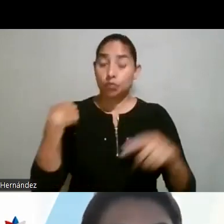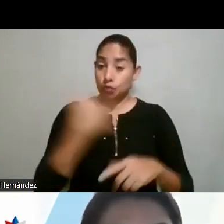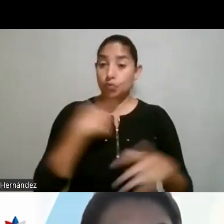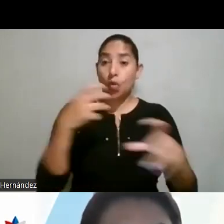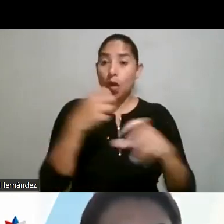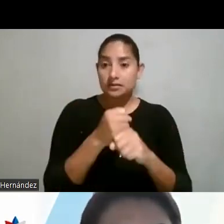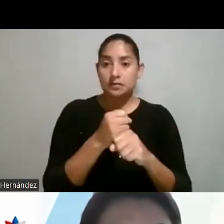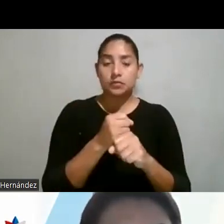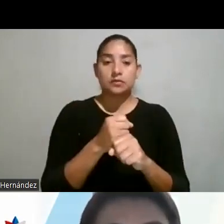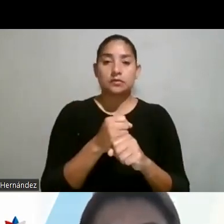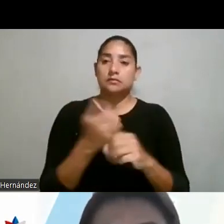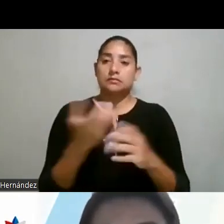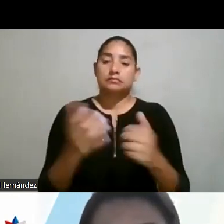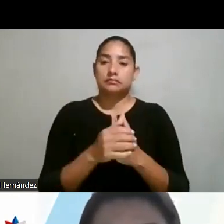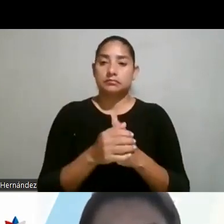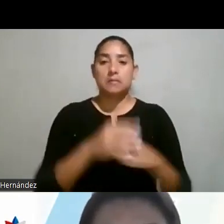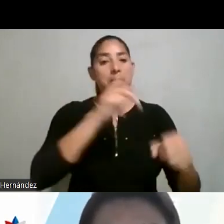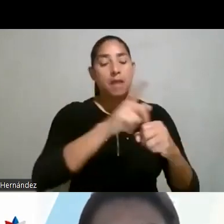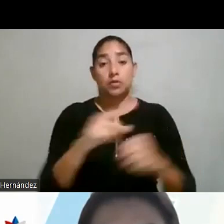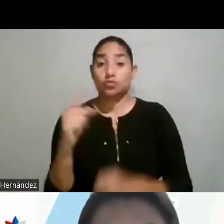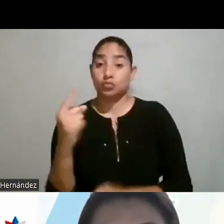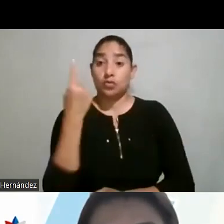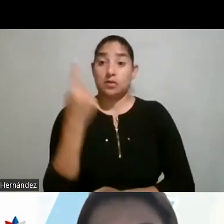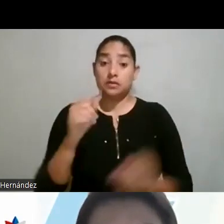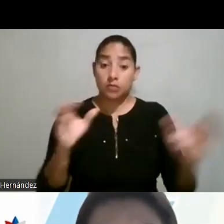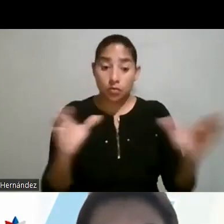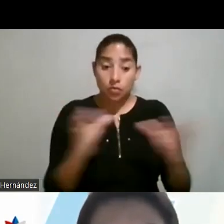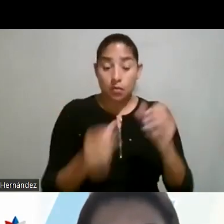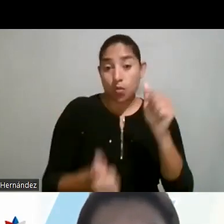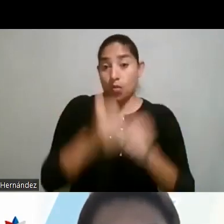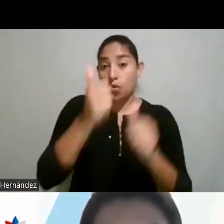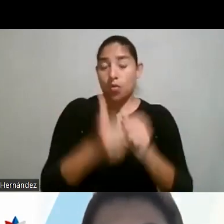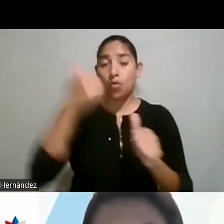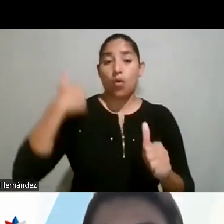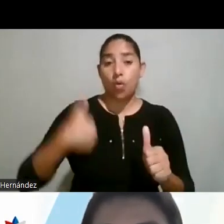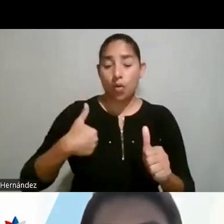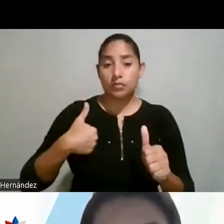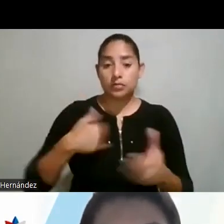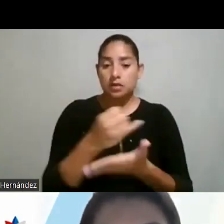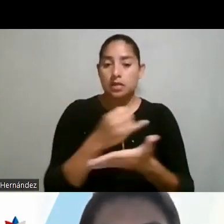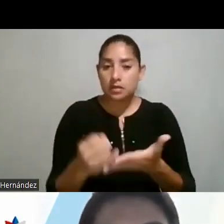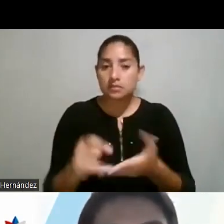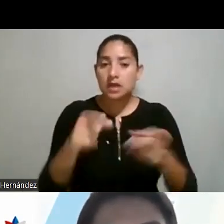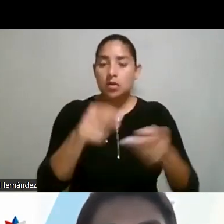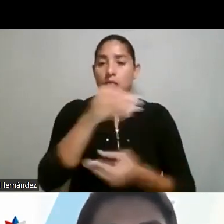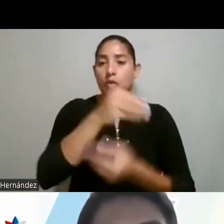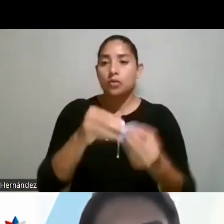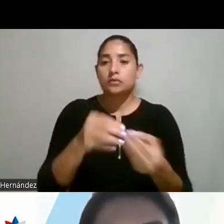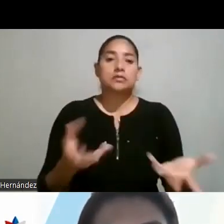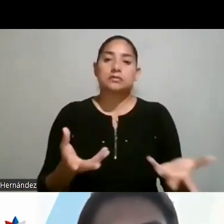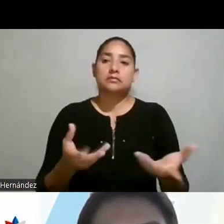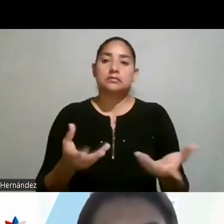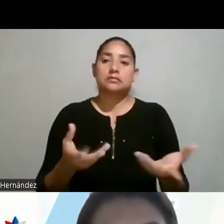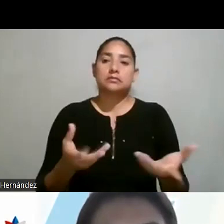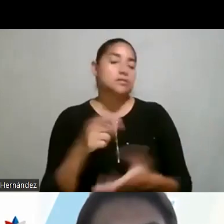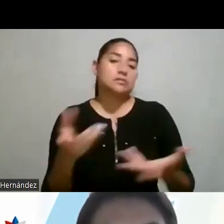digamos, con participación únicamente o mayoritariamente de hombres en el diseño del producto, pues no necesariamente ellos van